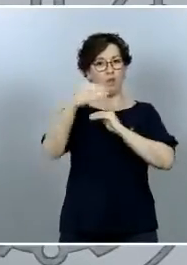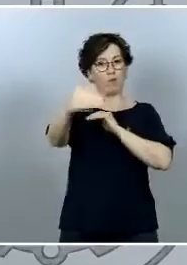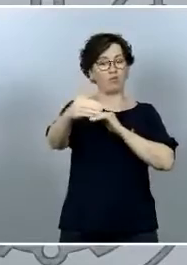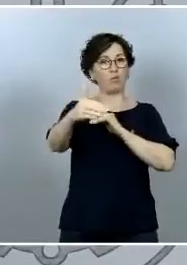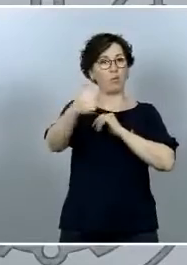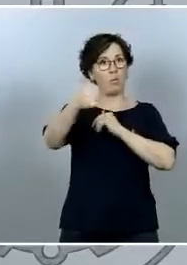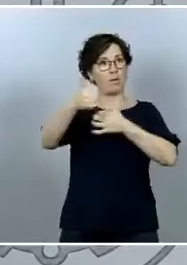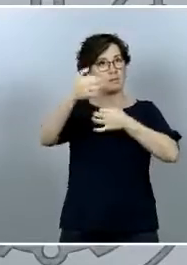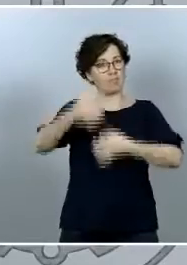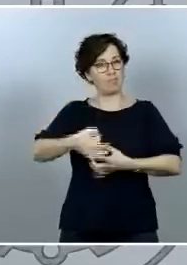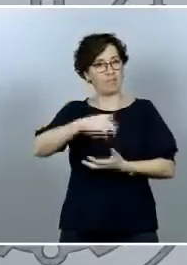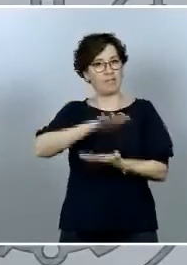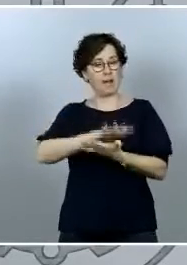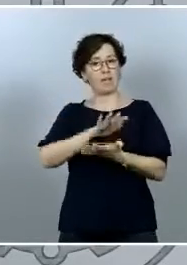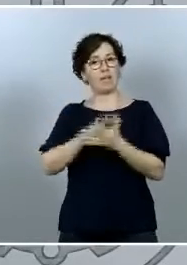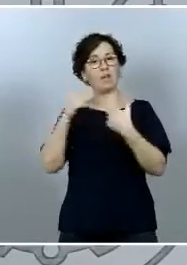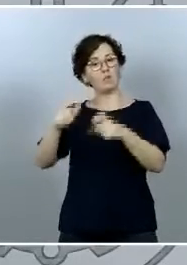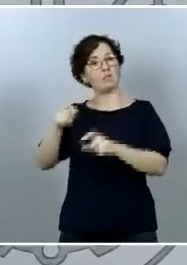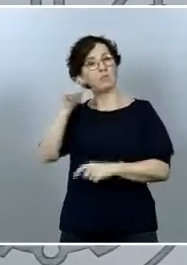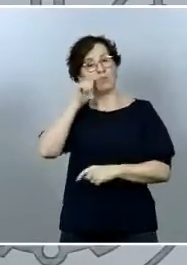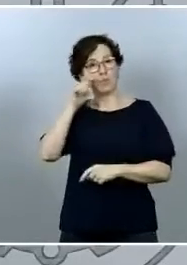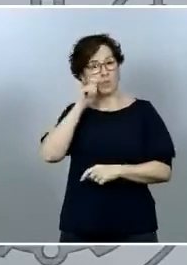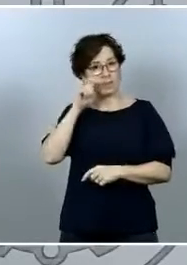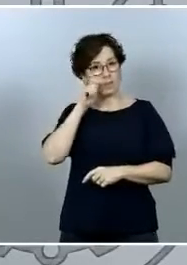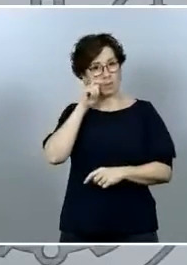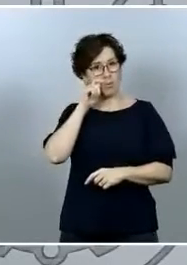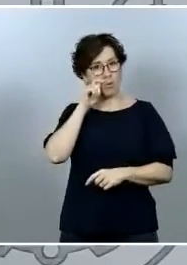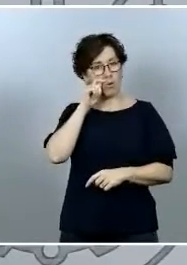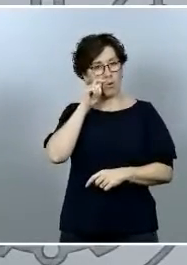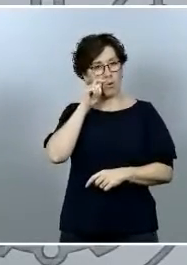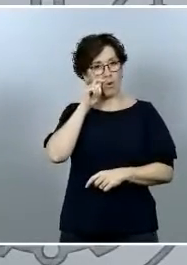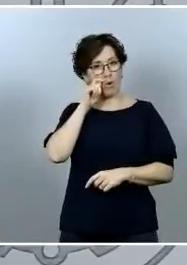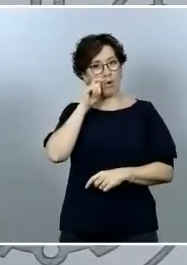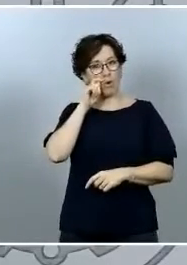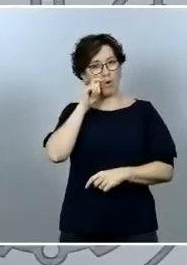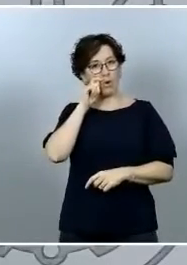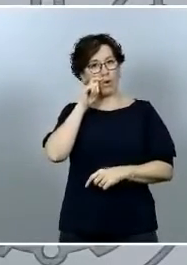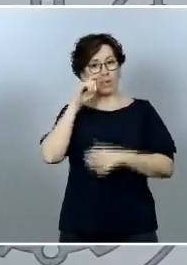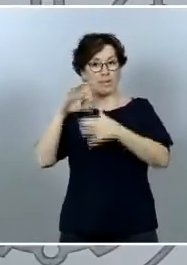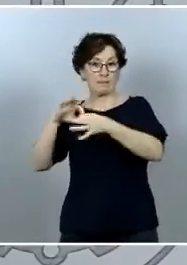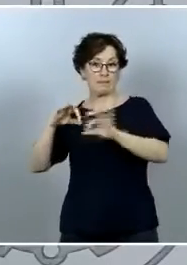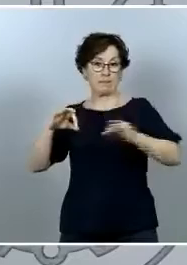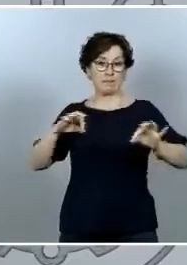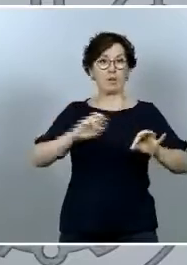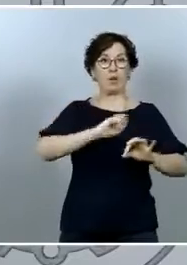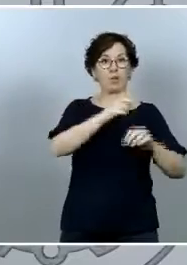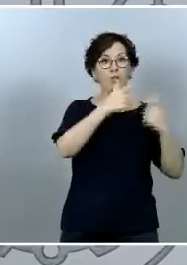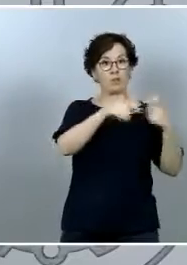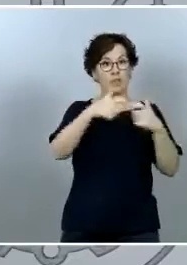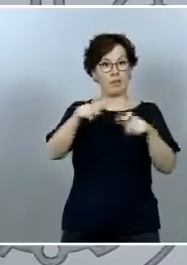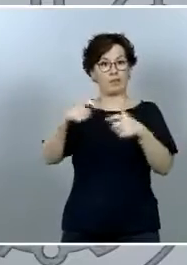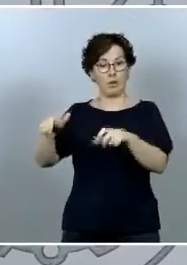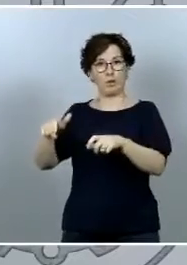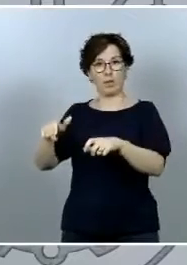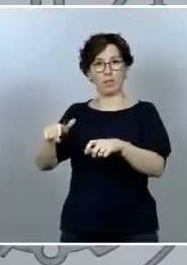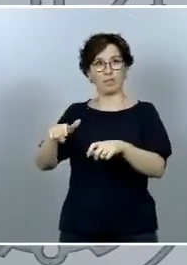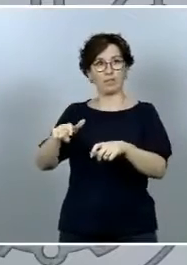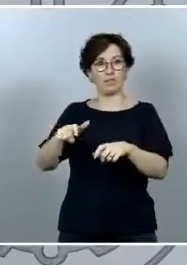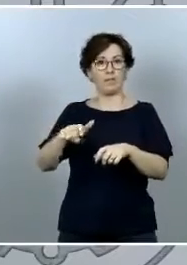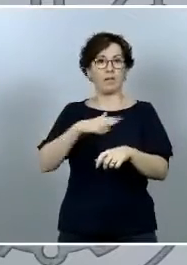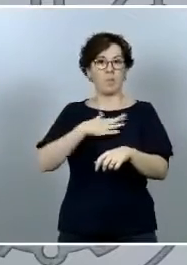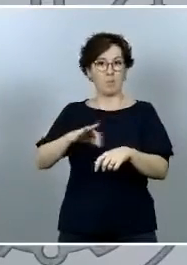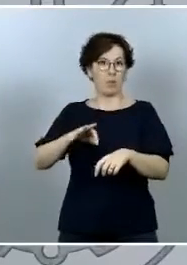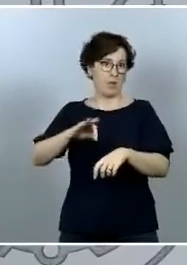y que haga que también otros sectores de la inversión puedan decidir España como elemento fundamental para seguir